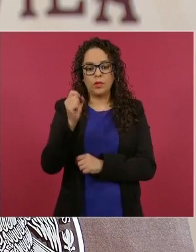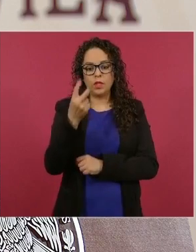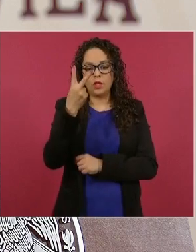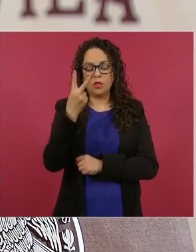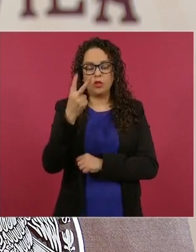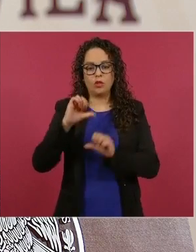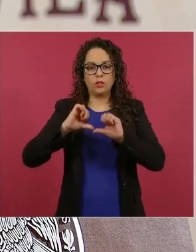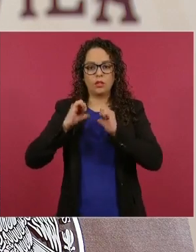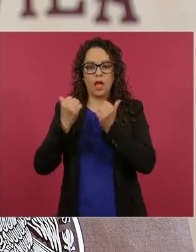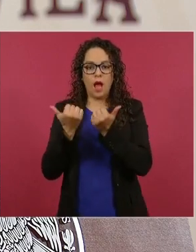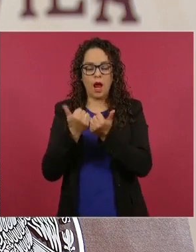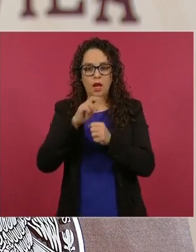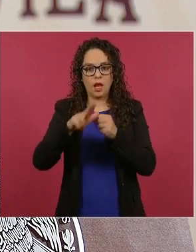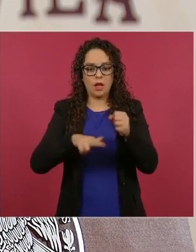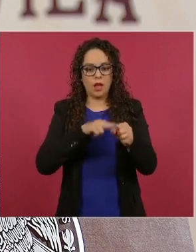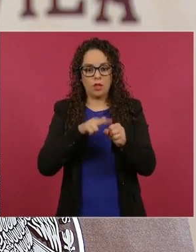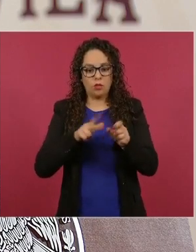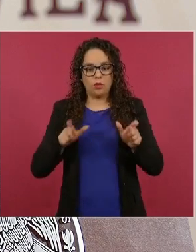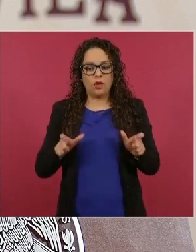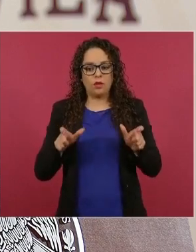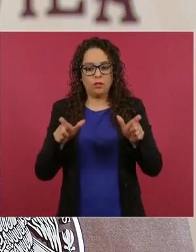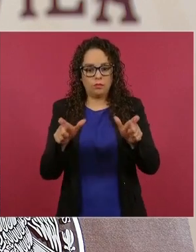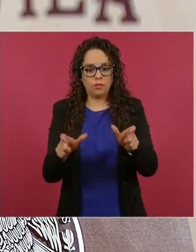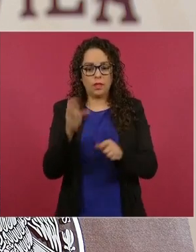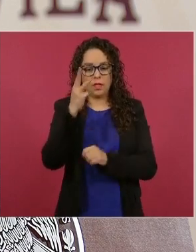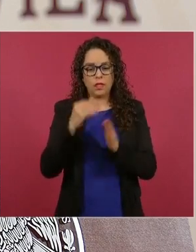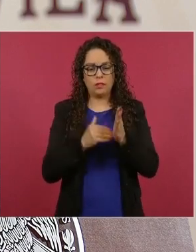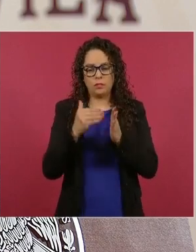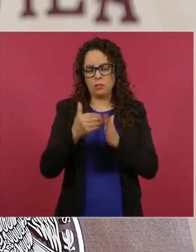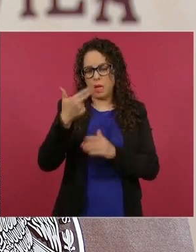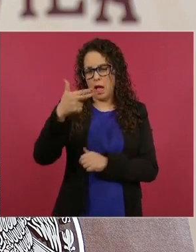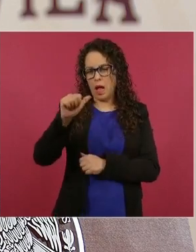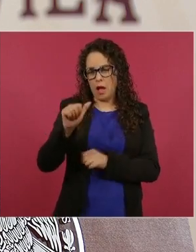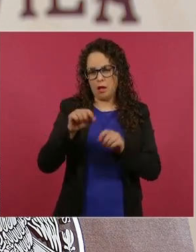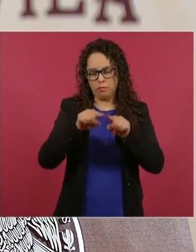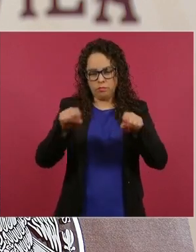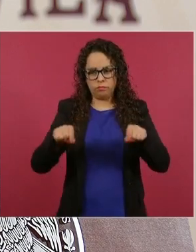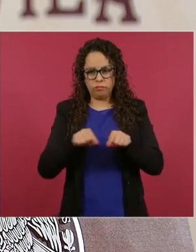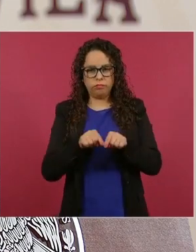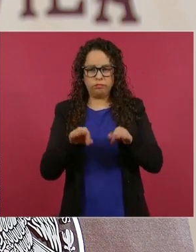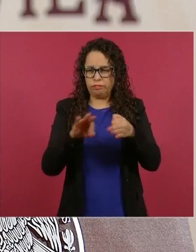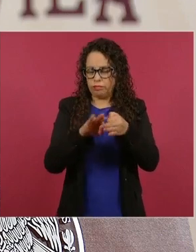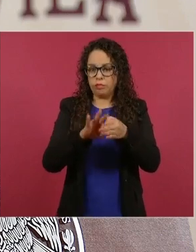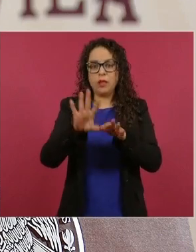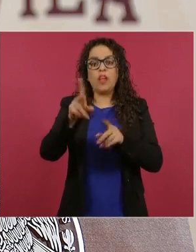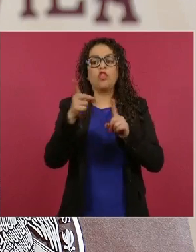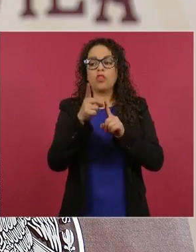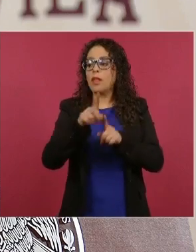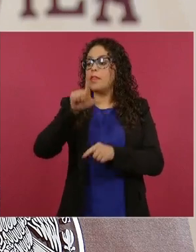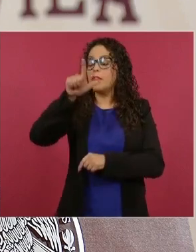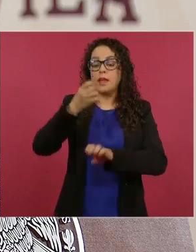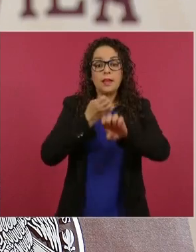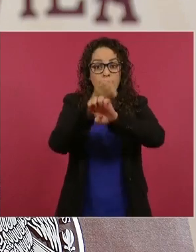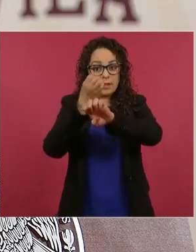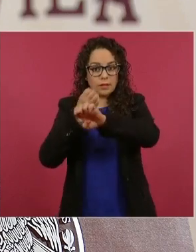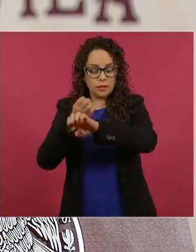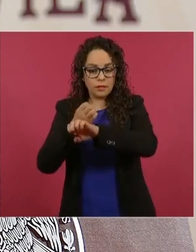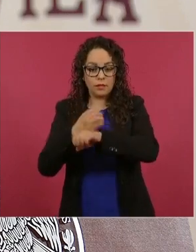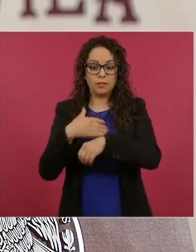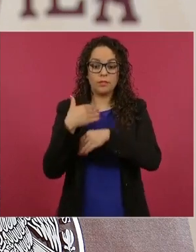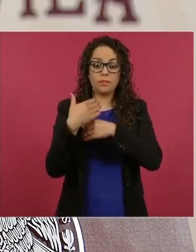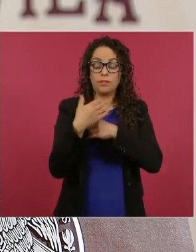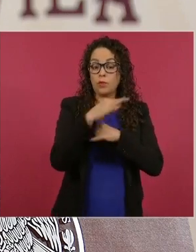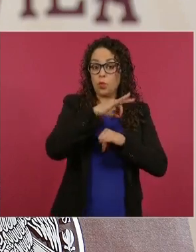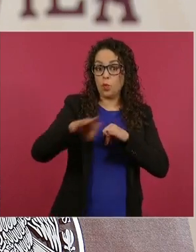protegidas que suman más de tres millones de hectáreas aproximadamente en 17 estados, con lo que al cierre de 2023